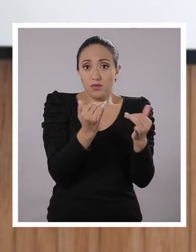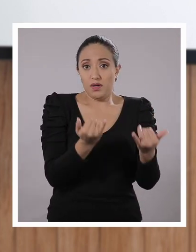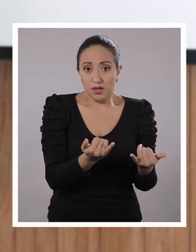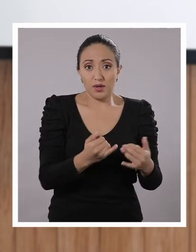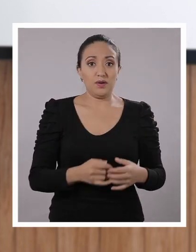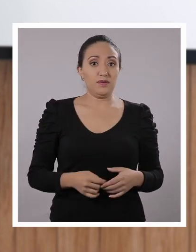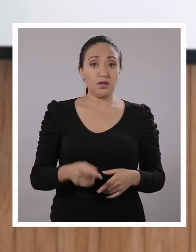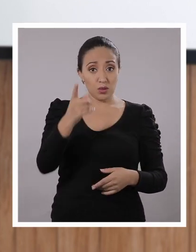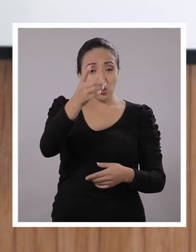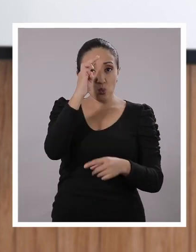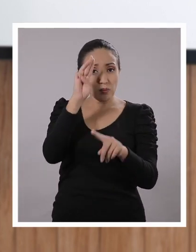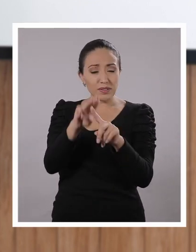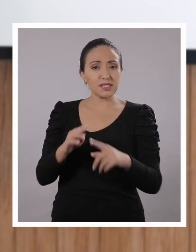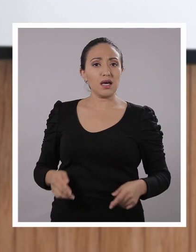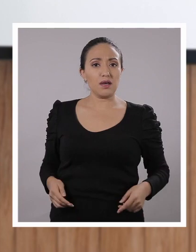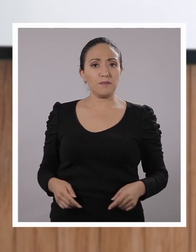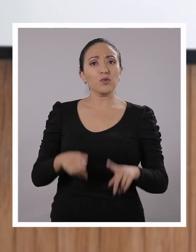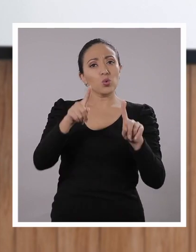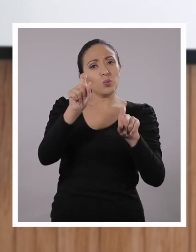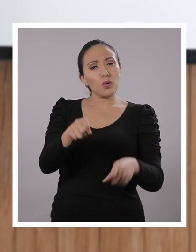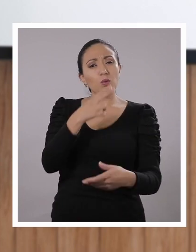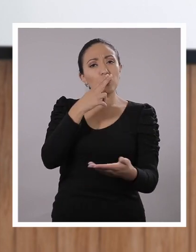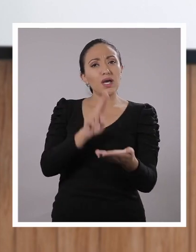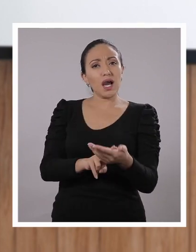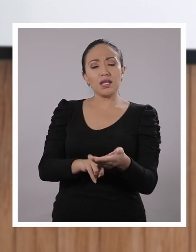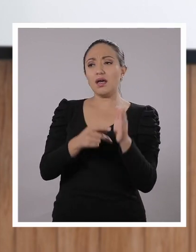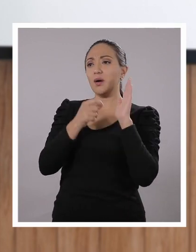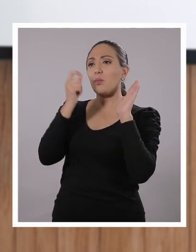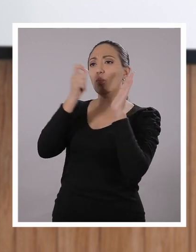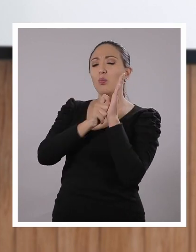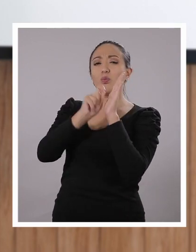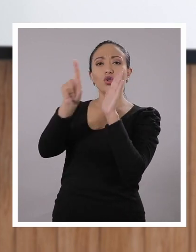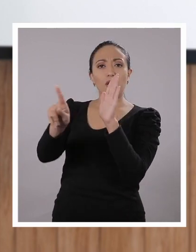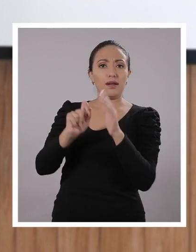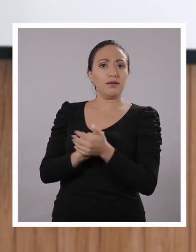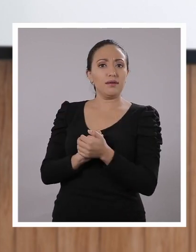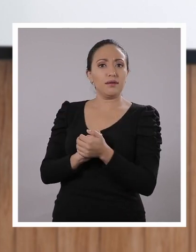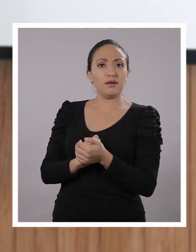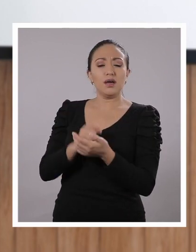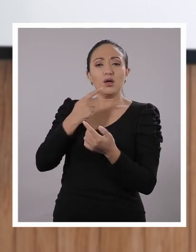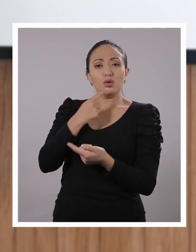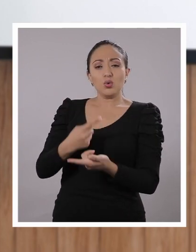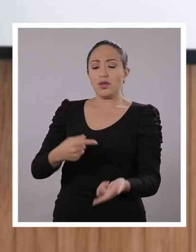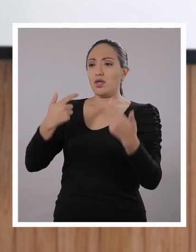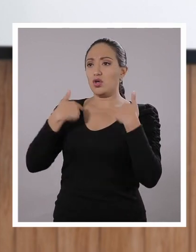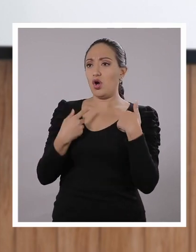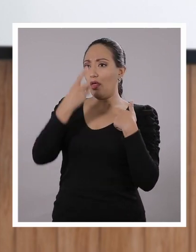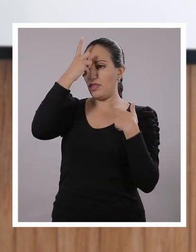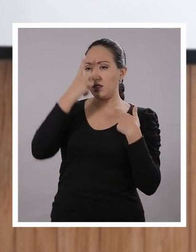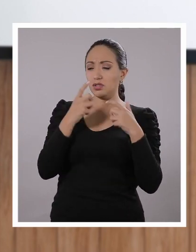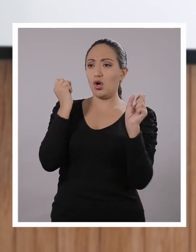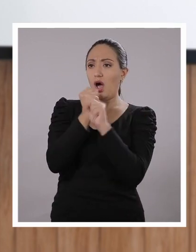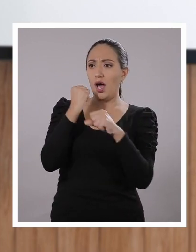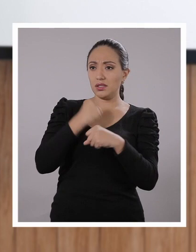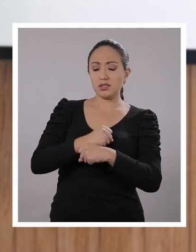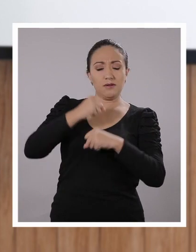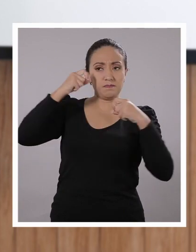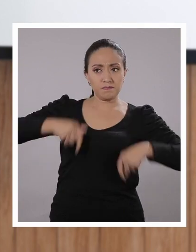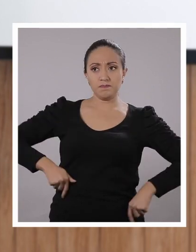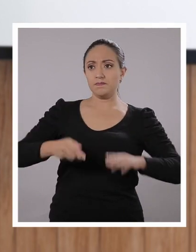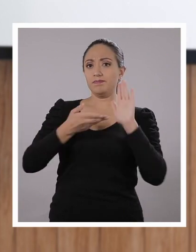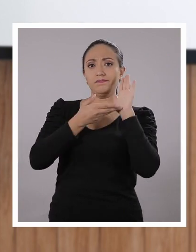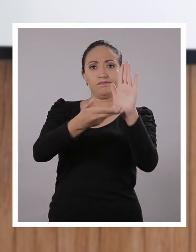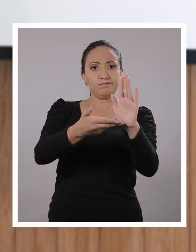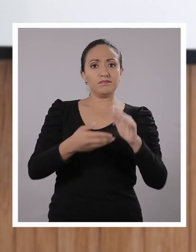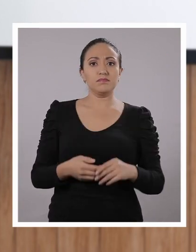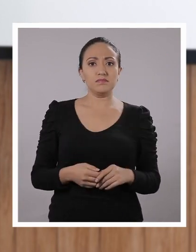esta nueva manera. Escribe una carta, planteales lo que tú en este momento has determinado que